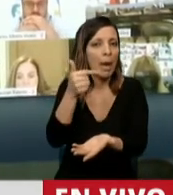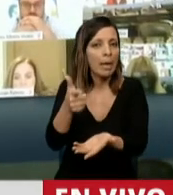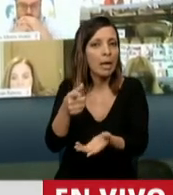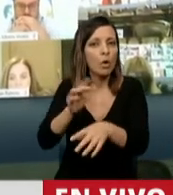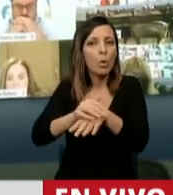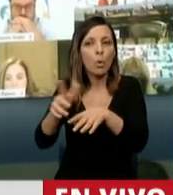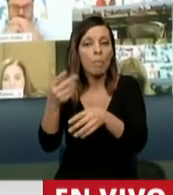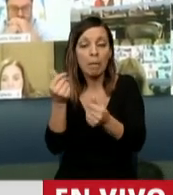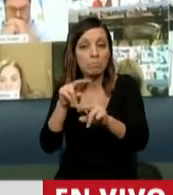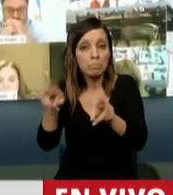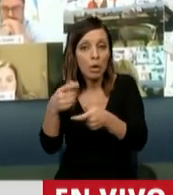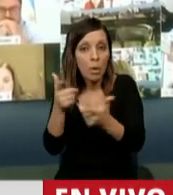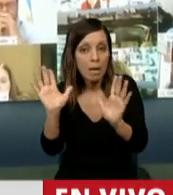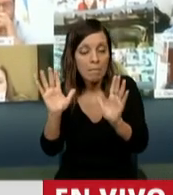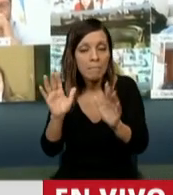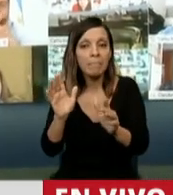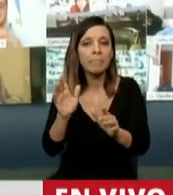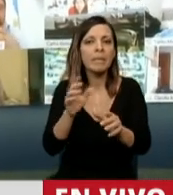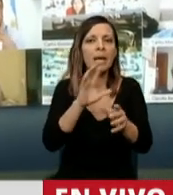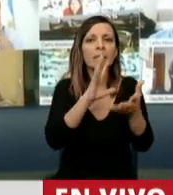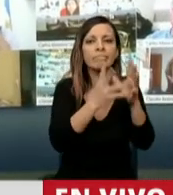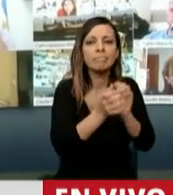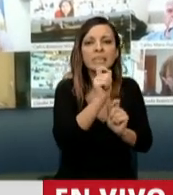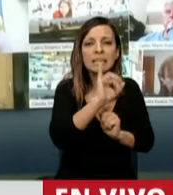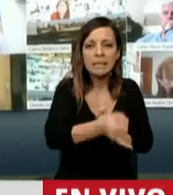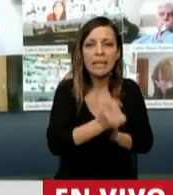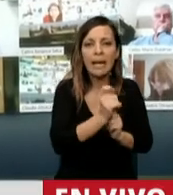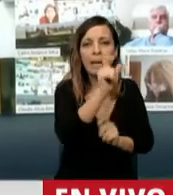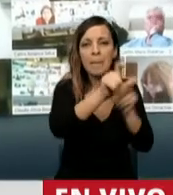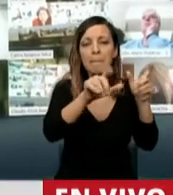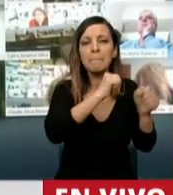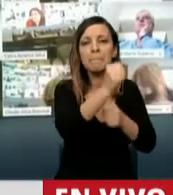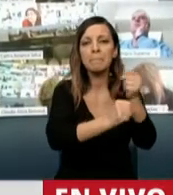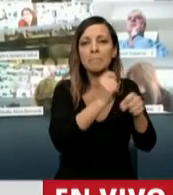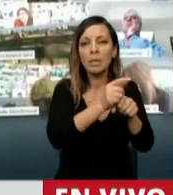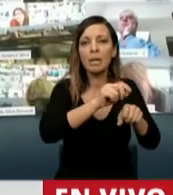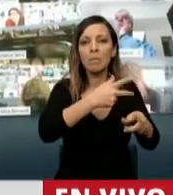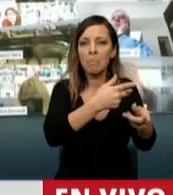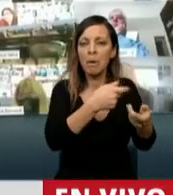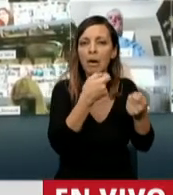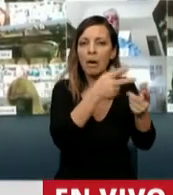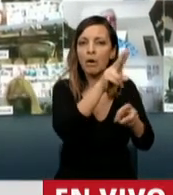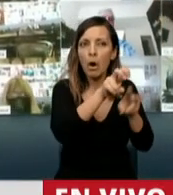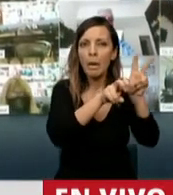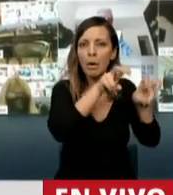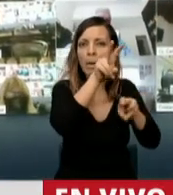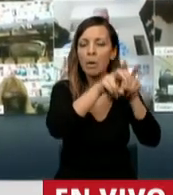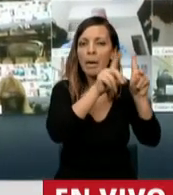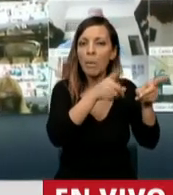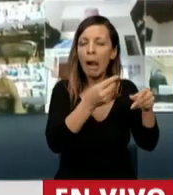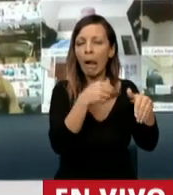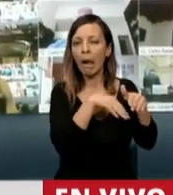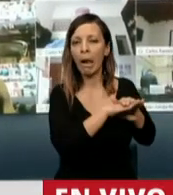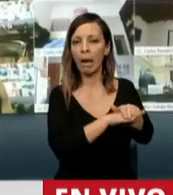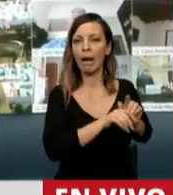le da. Son miserables los empresarios que, habiendo percibido los tributos, se quedaron con la plata